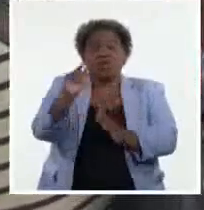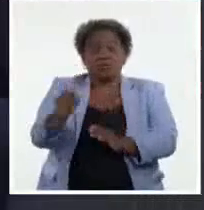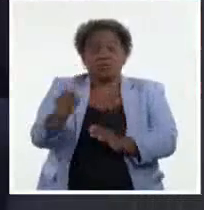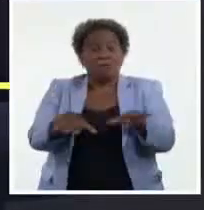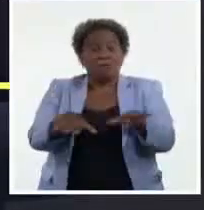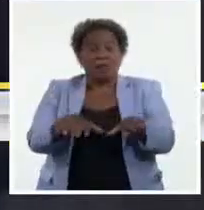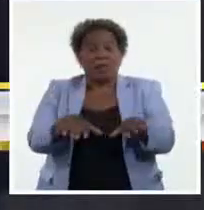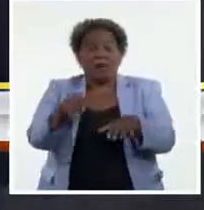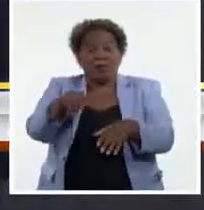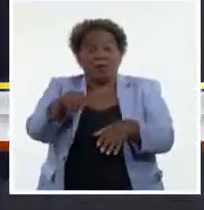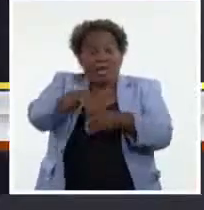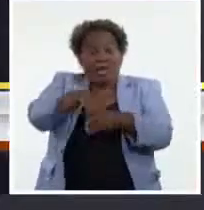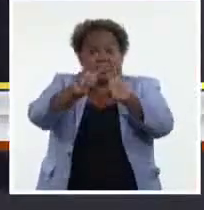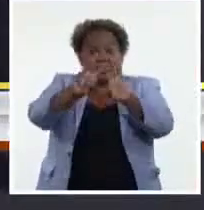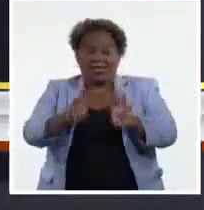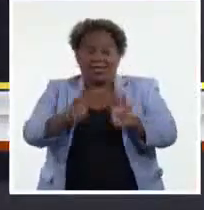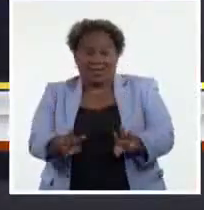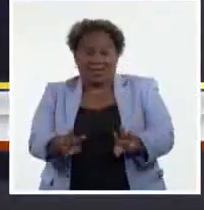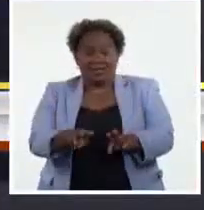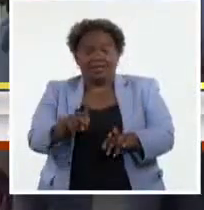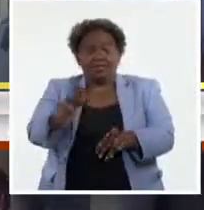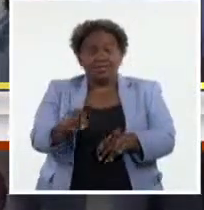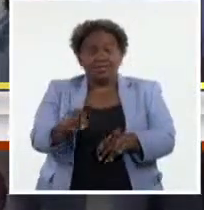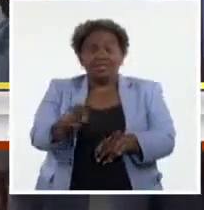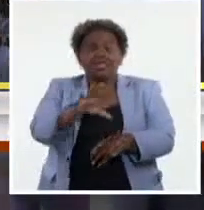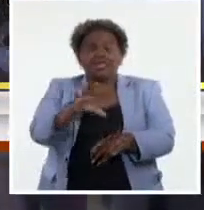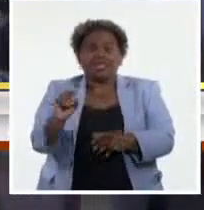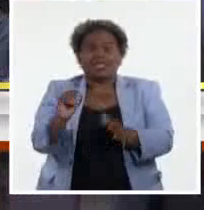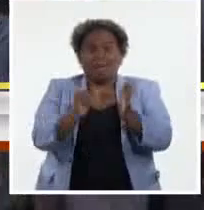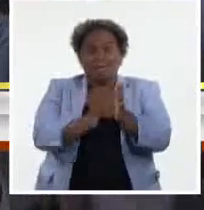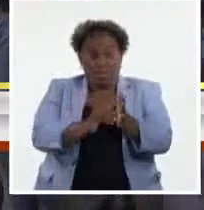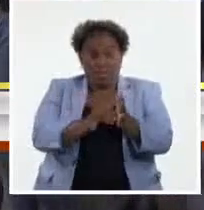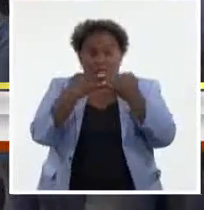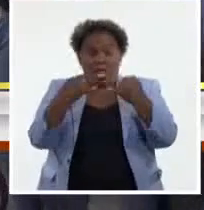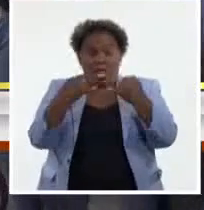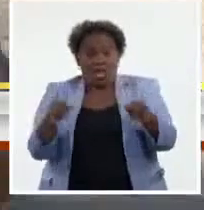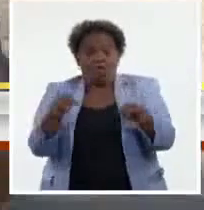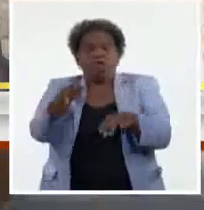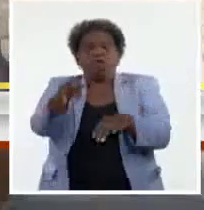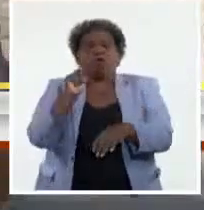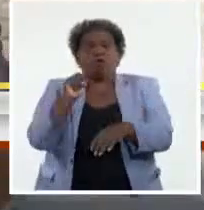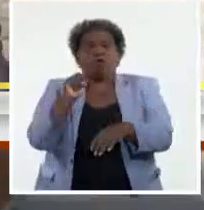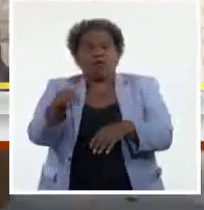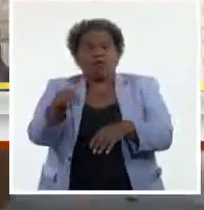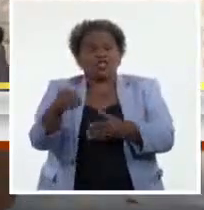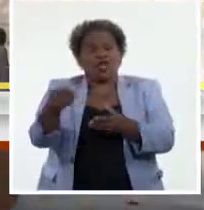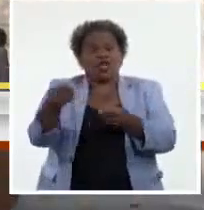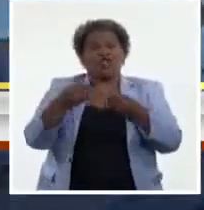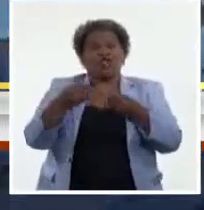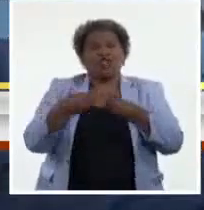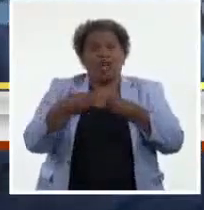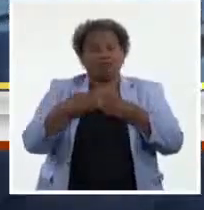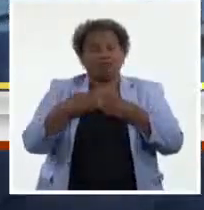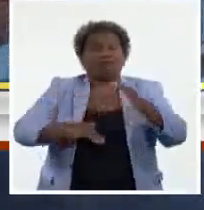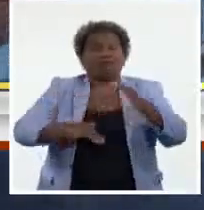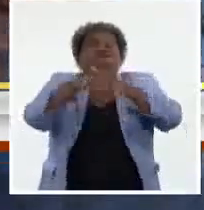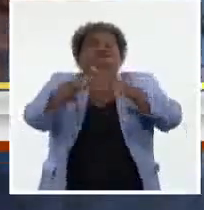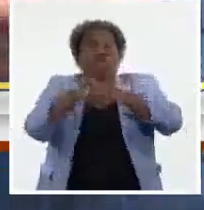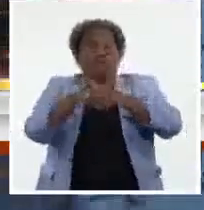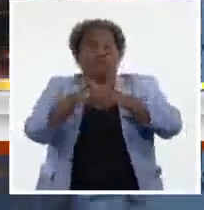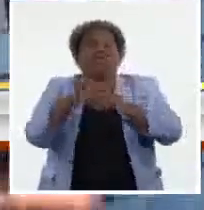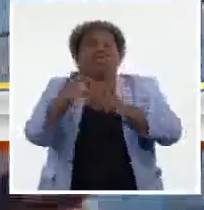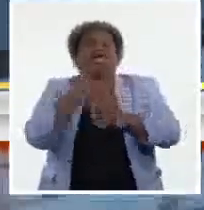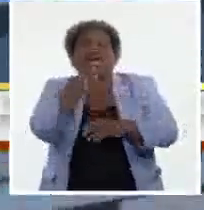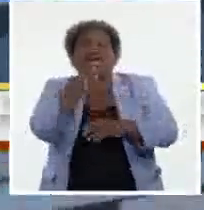navegar y se registraron 500 mil nuevas líneas. Esto por supuesto genera un alto grado de concurrencia en la red de acceso